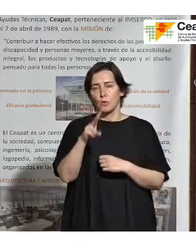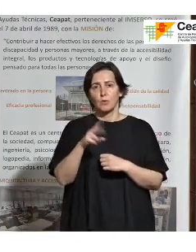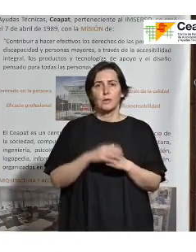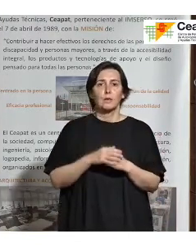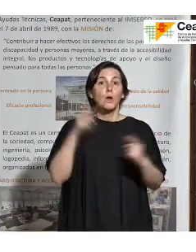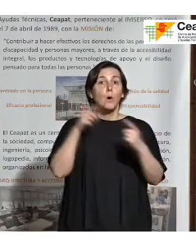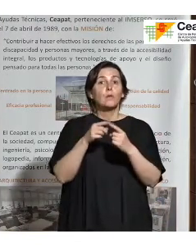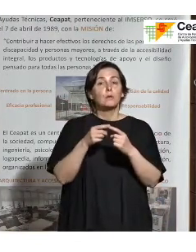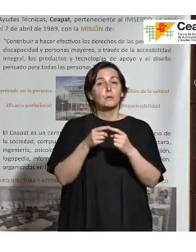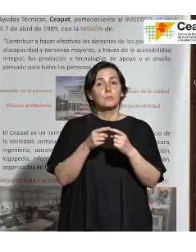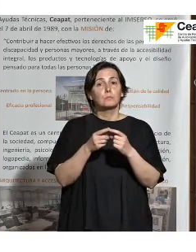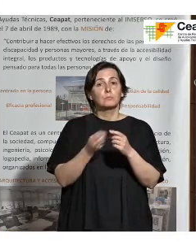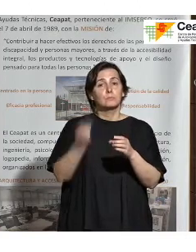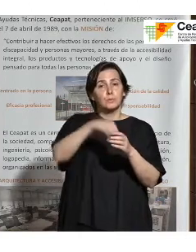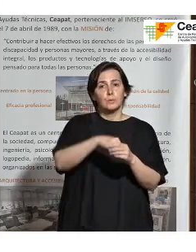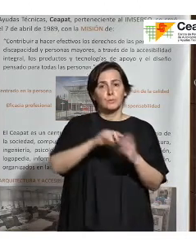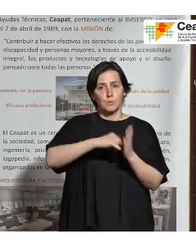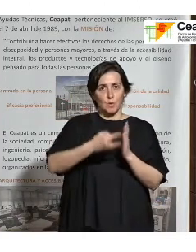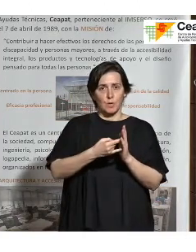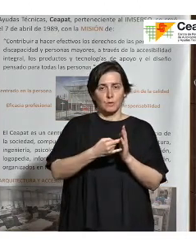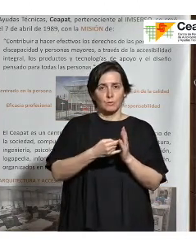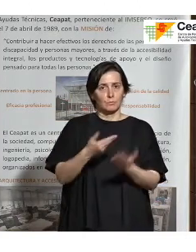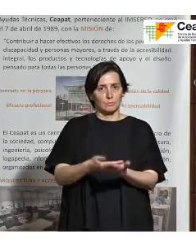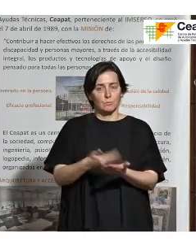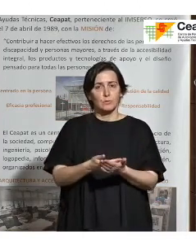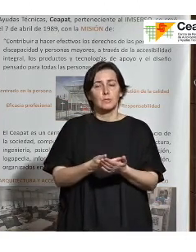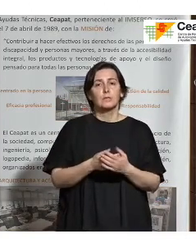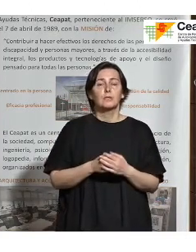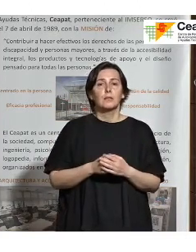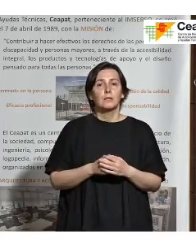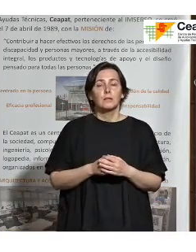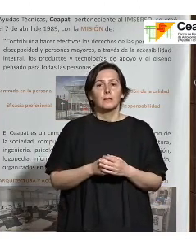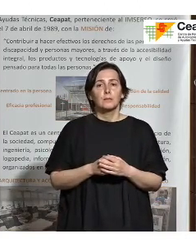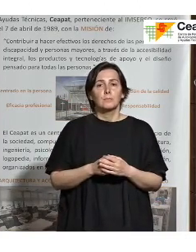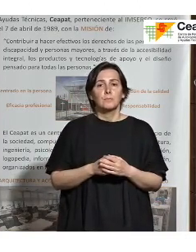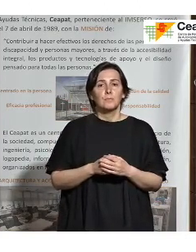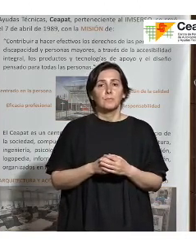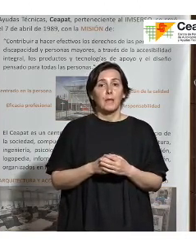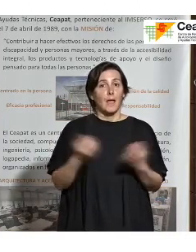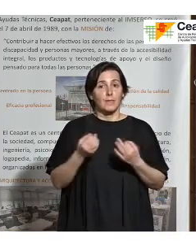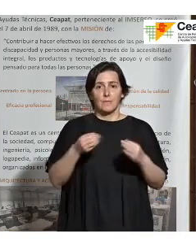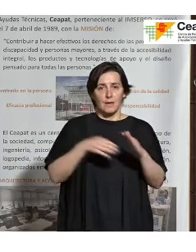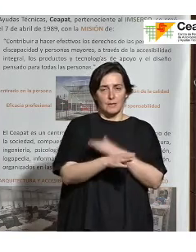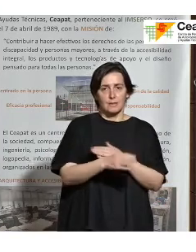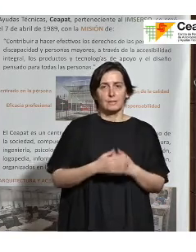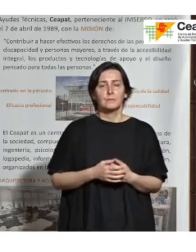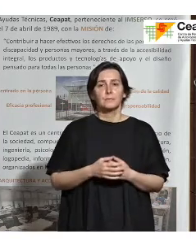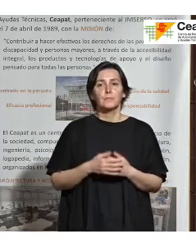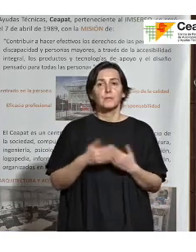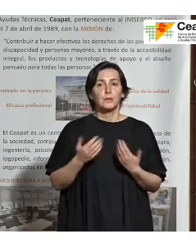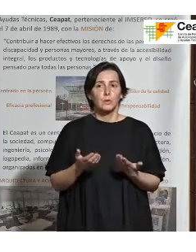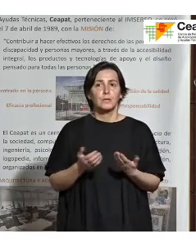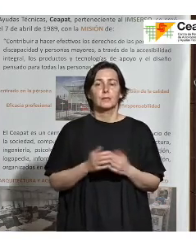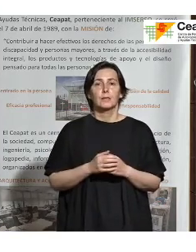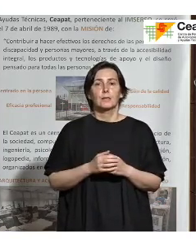a incorporar y a presentar un proyecto en el cual se demostrase que era accesible, ¿no? Entonces, o sea, por lo menos la